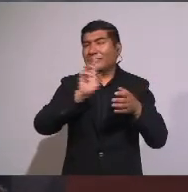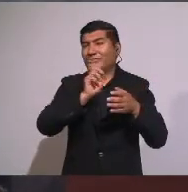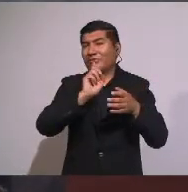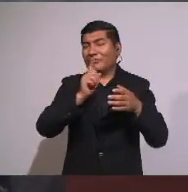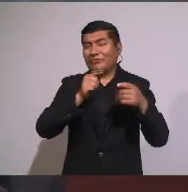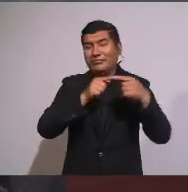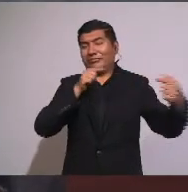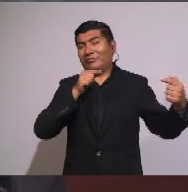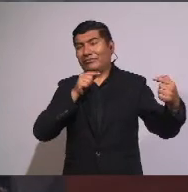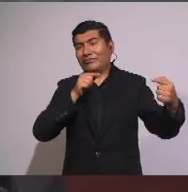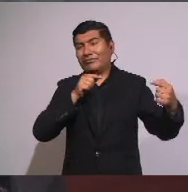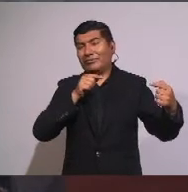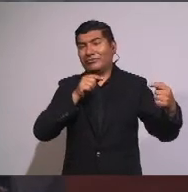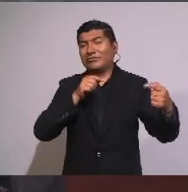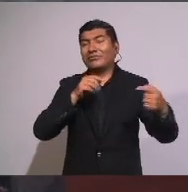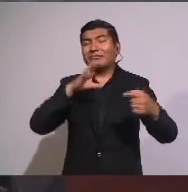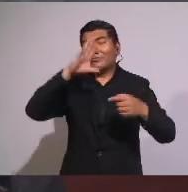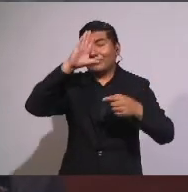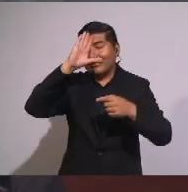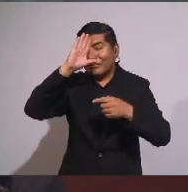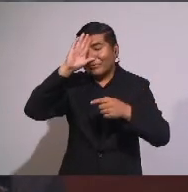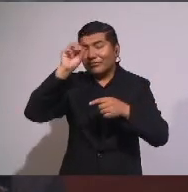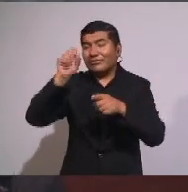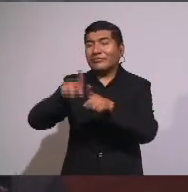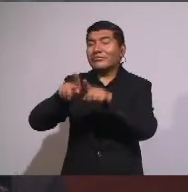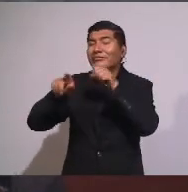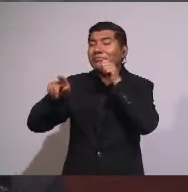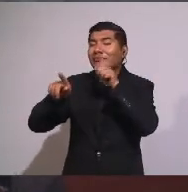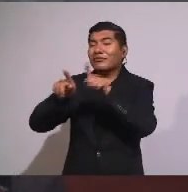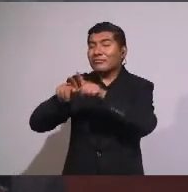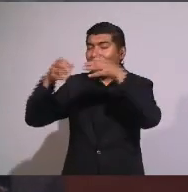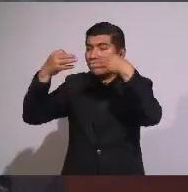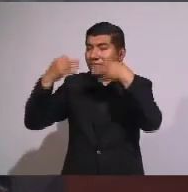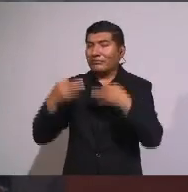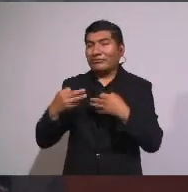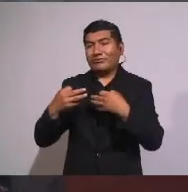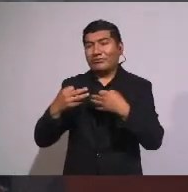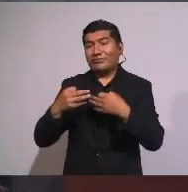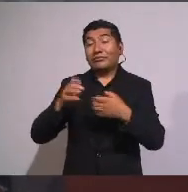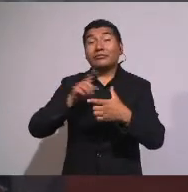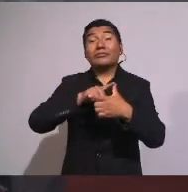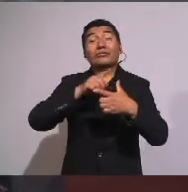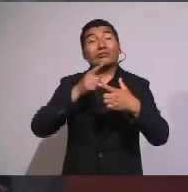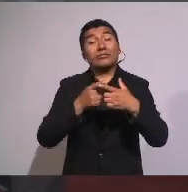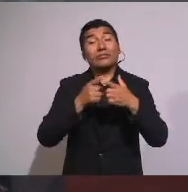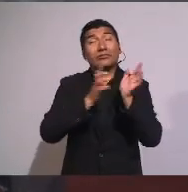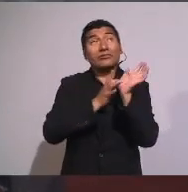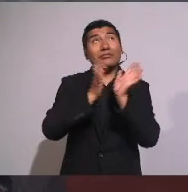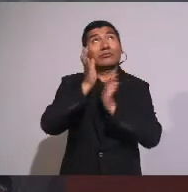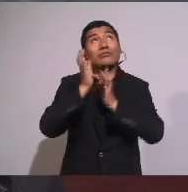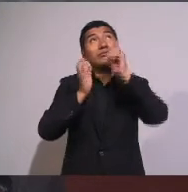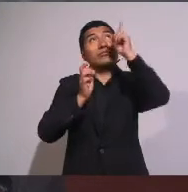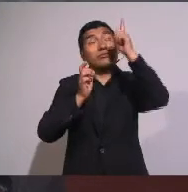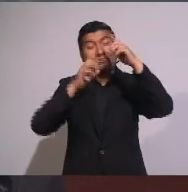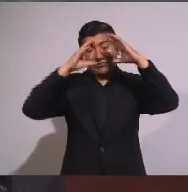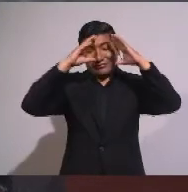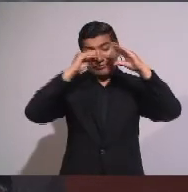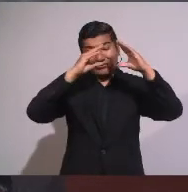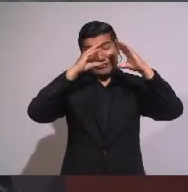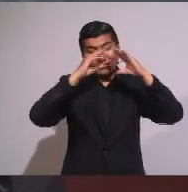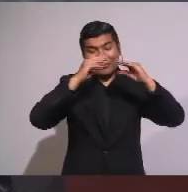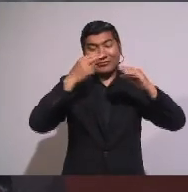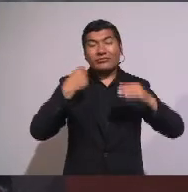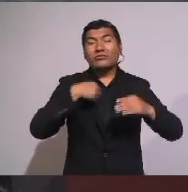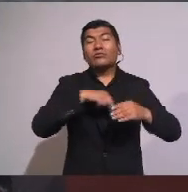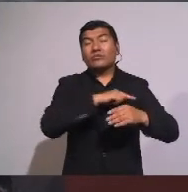Somos hermanos Por tanto Jesús Nos enseña A tener Una capacidad